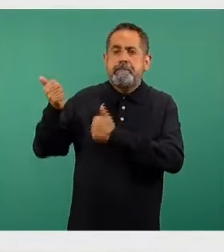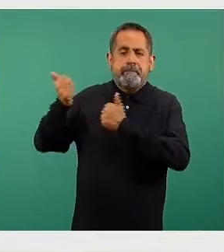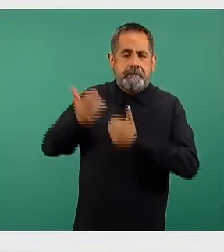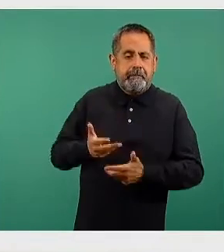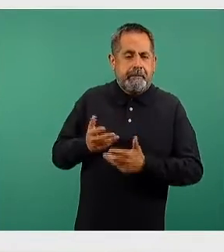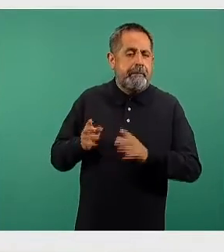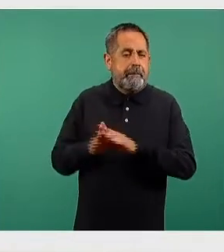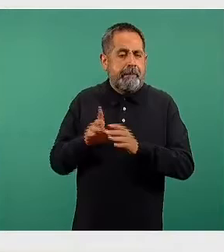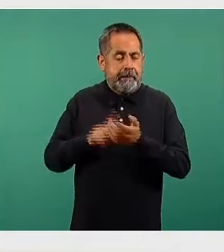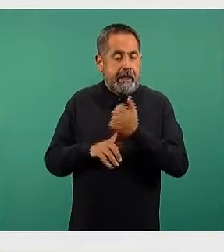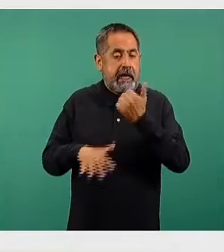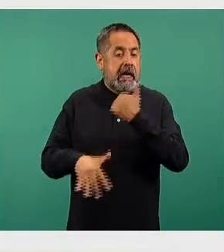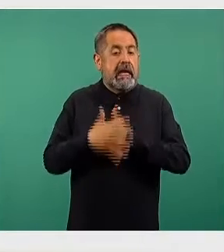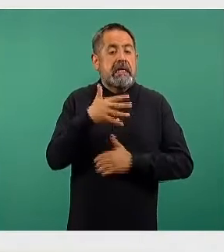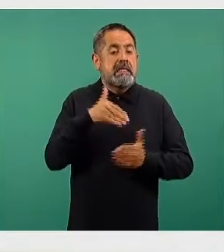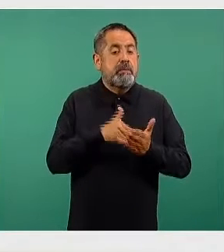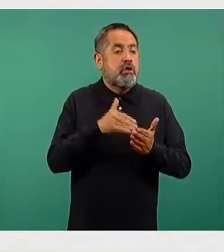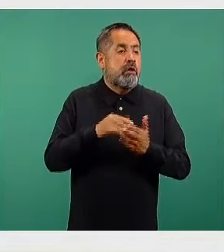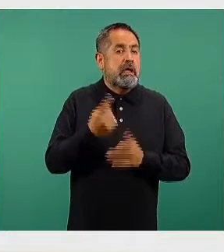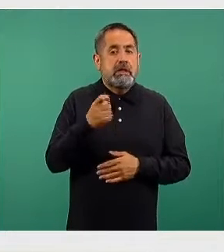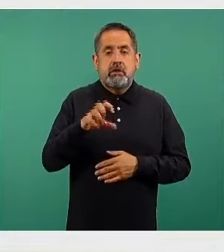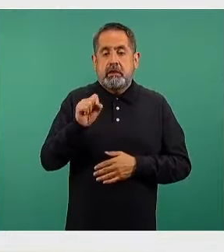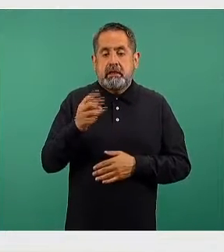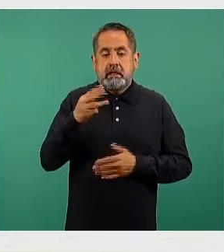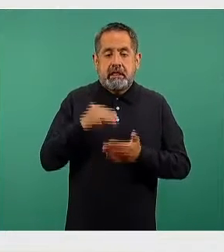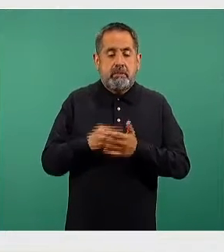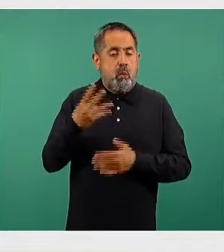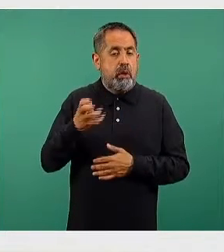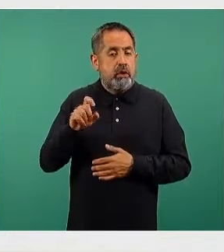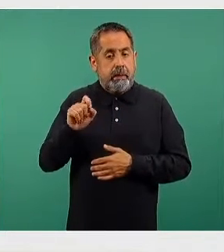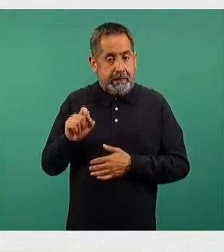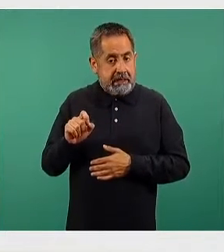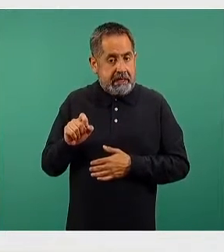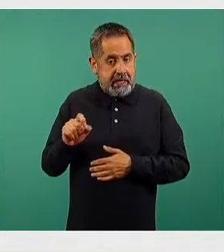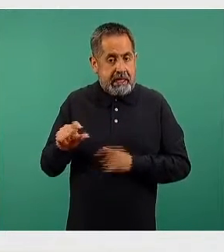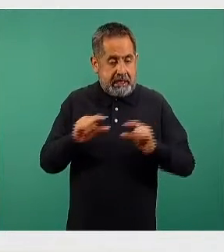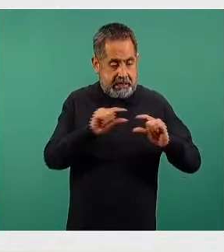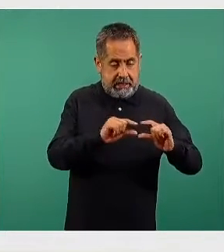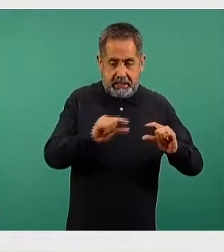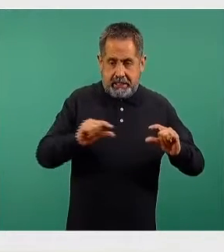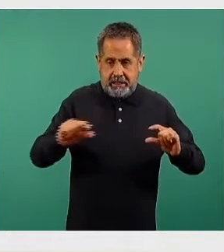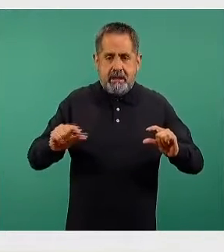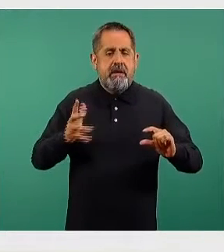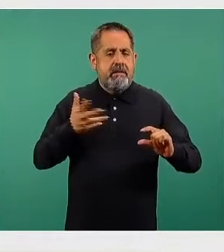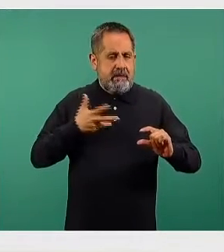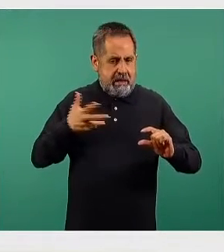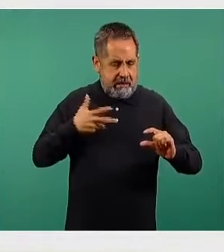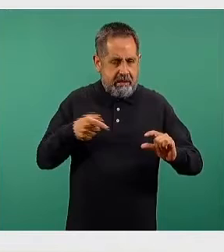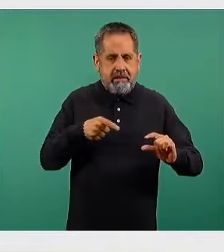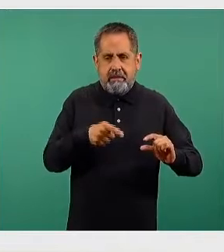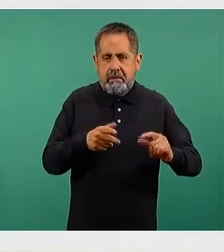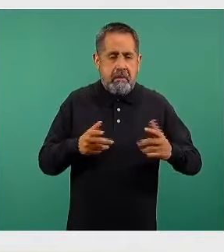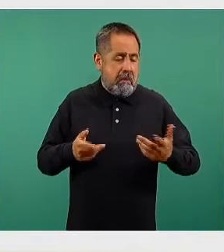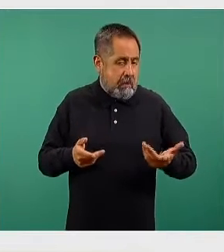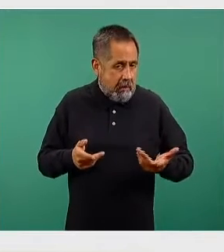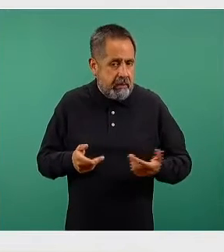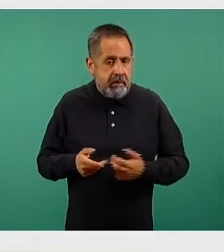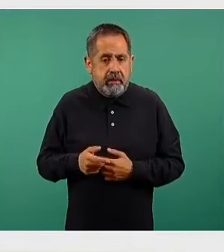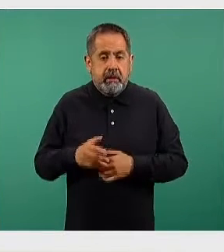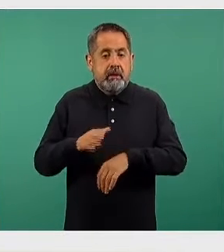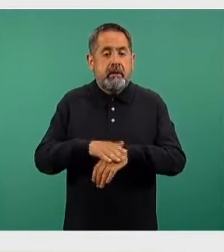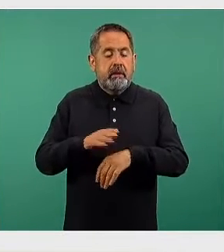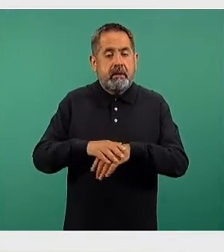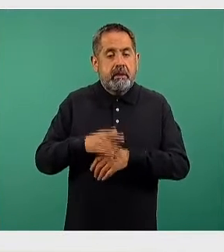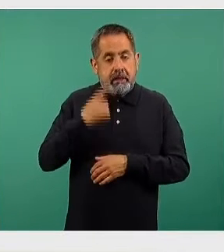país, de estos quince millones, ciento sesenta y tres mil, ya cuatrocientos veinte. Recordando también que la